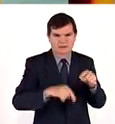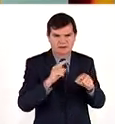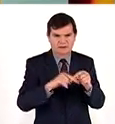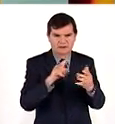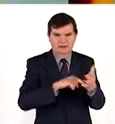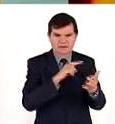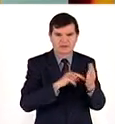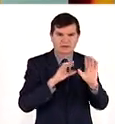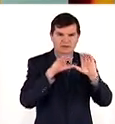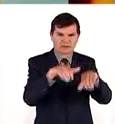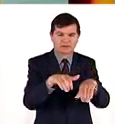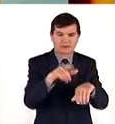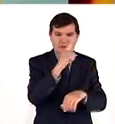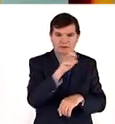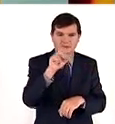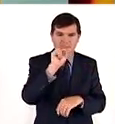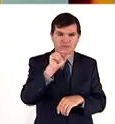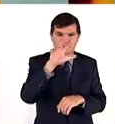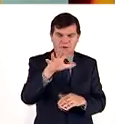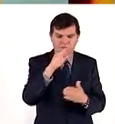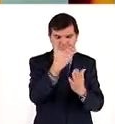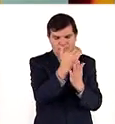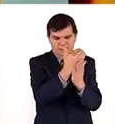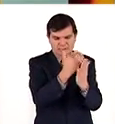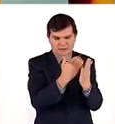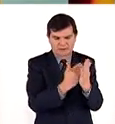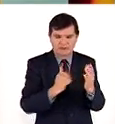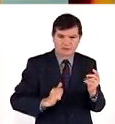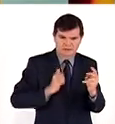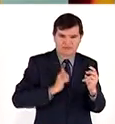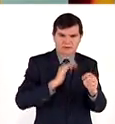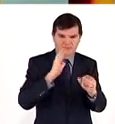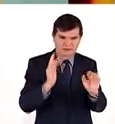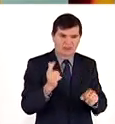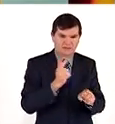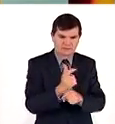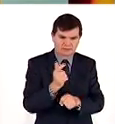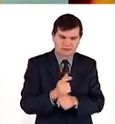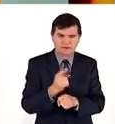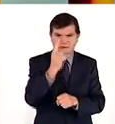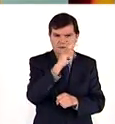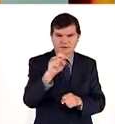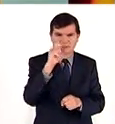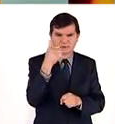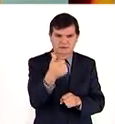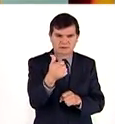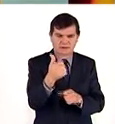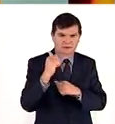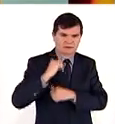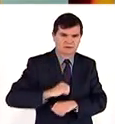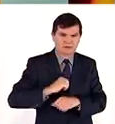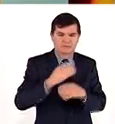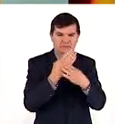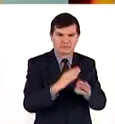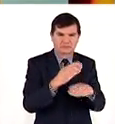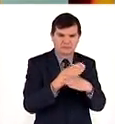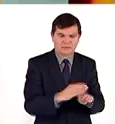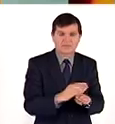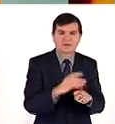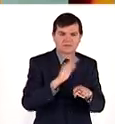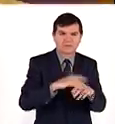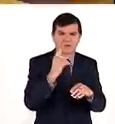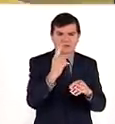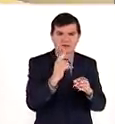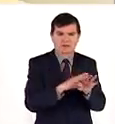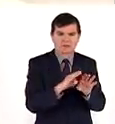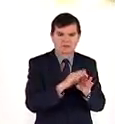sus contratos. De las 185 cláusulas abusivas ya identificadas, 106 corresponden a bancos, es decir, más